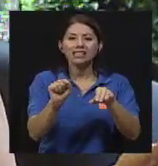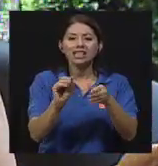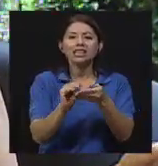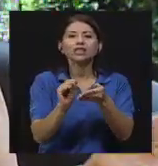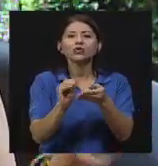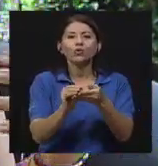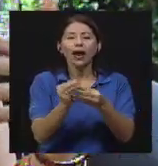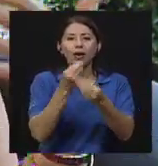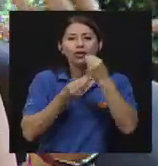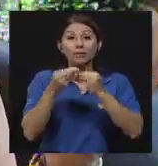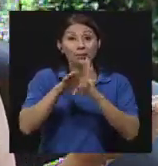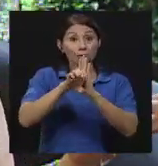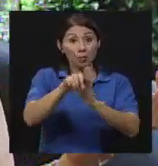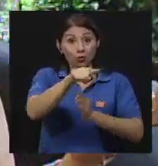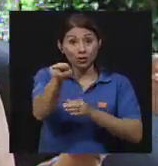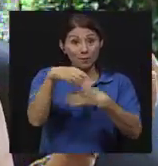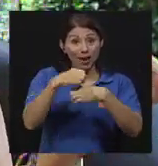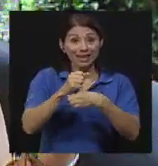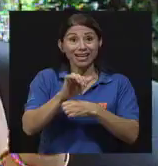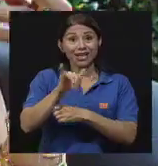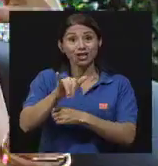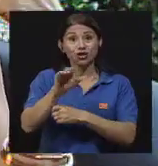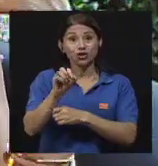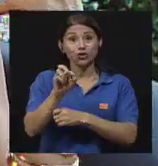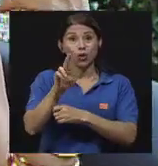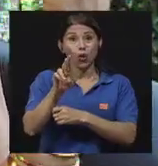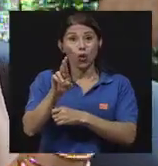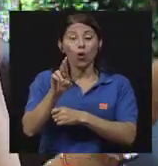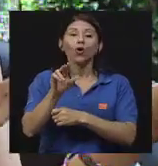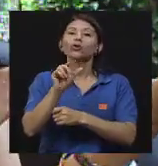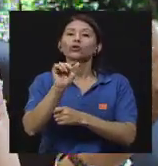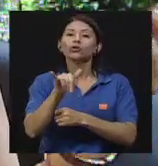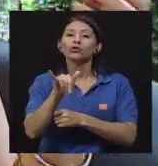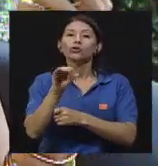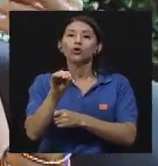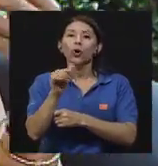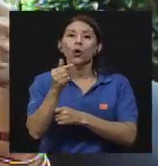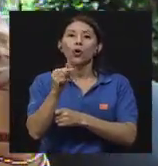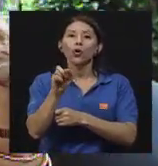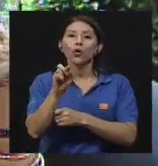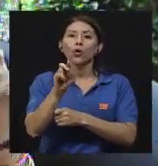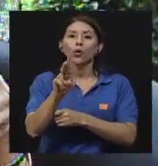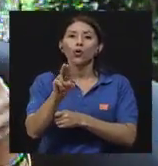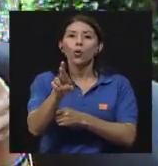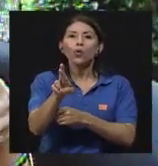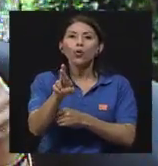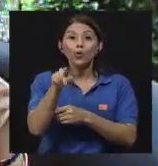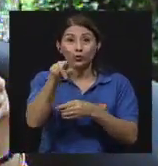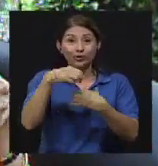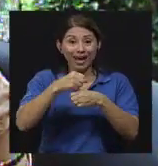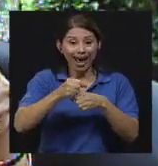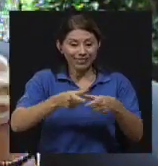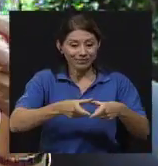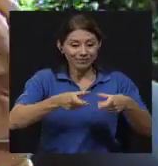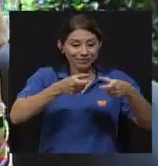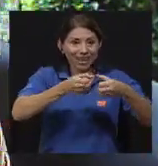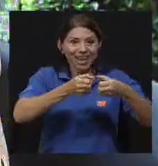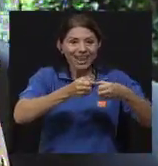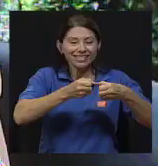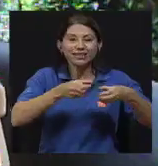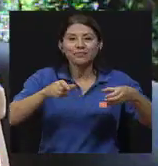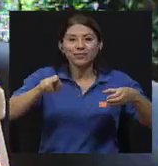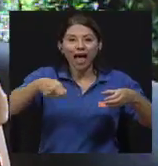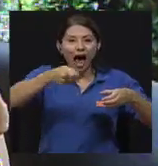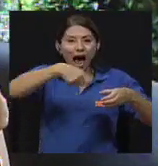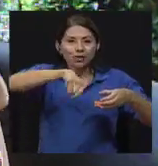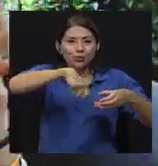para hacer yogur empieza con un poquito de leche y azúcar y los microorganismos son los encargados de acidificar esa leche, de darle